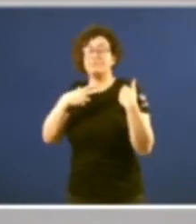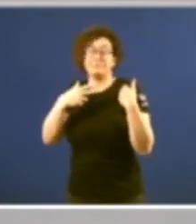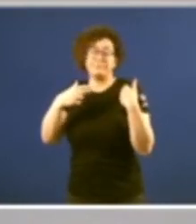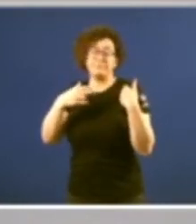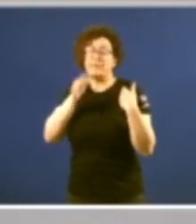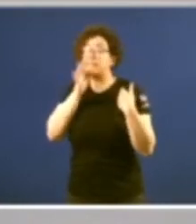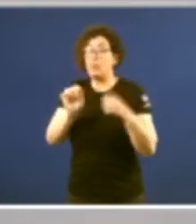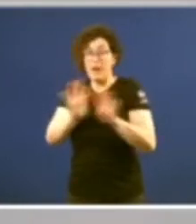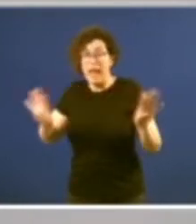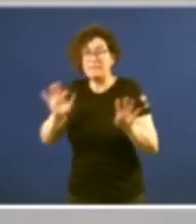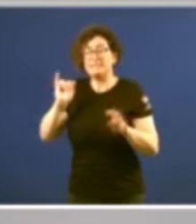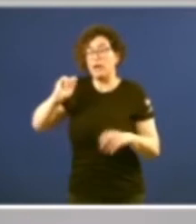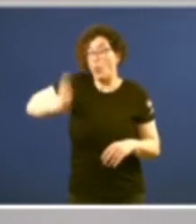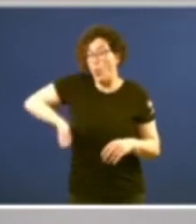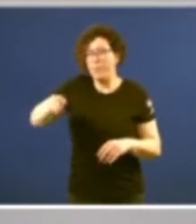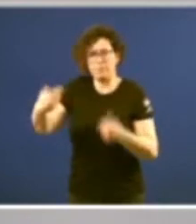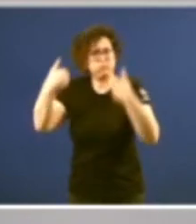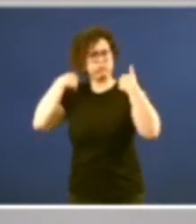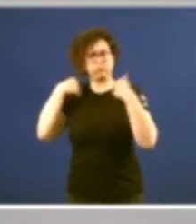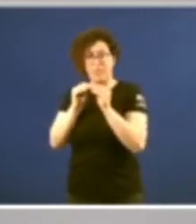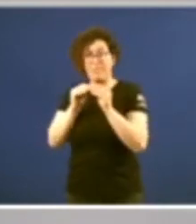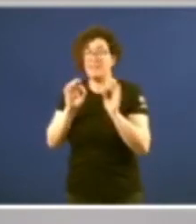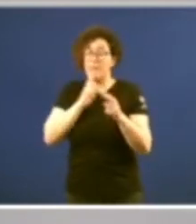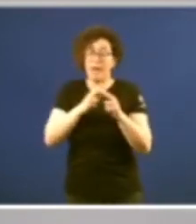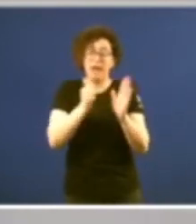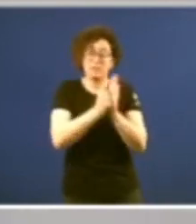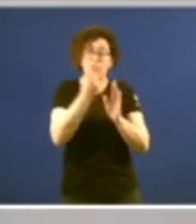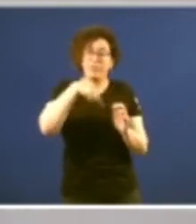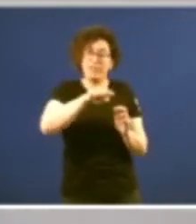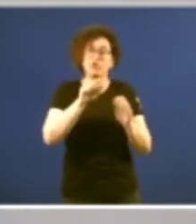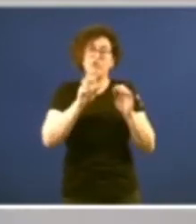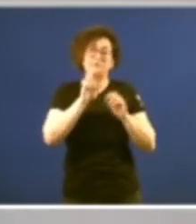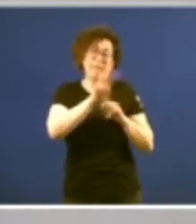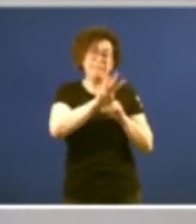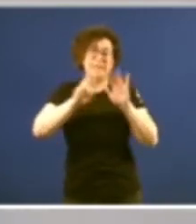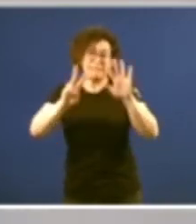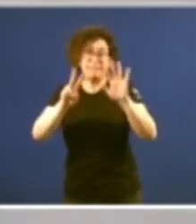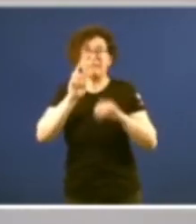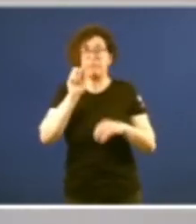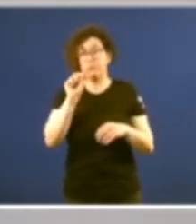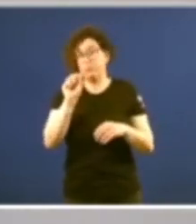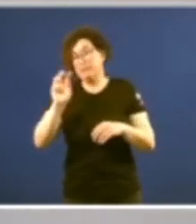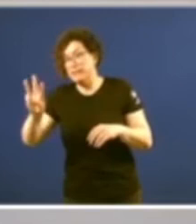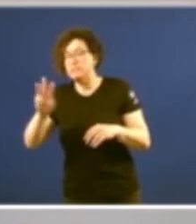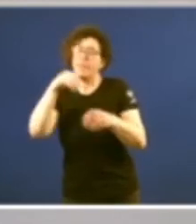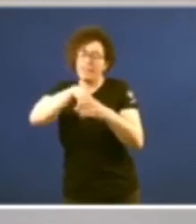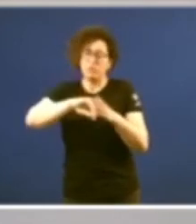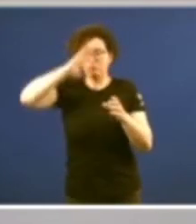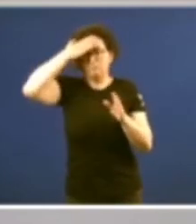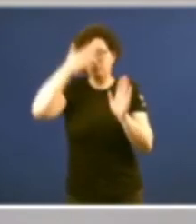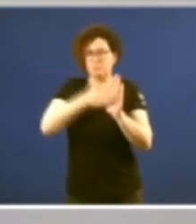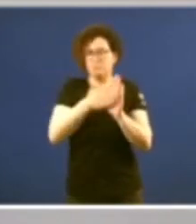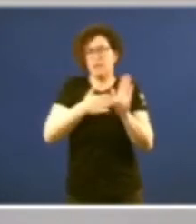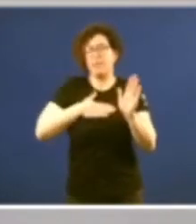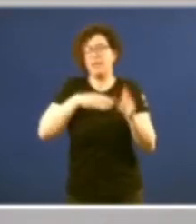ejecutar o juzgado, cláusula que o artículo 117.3 establece como esencial en o nosso sistema constitucional.